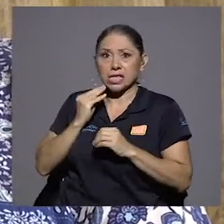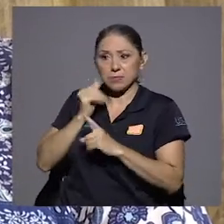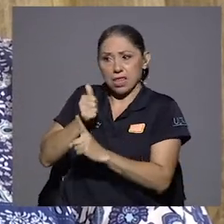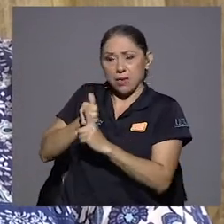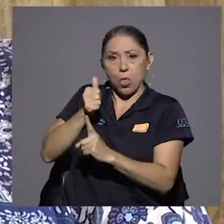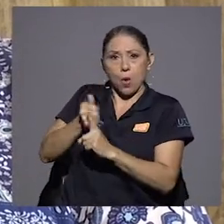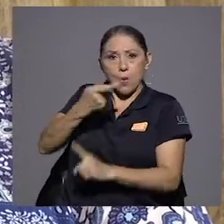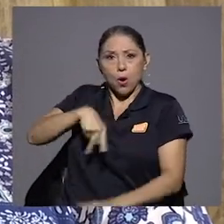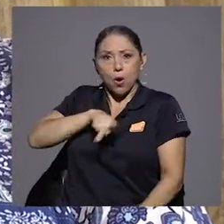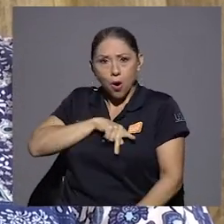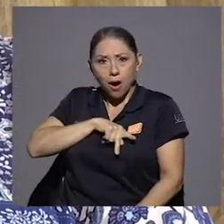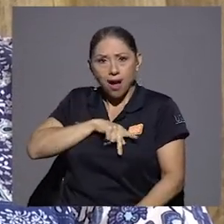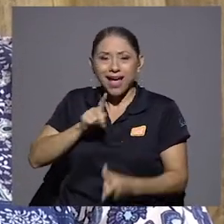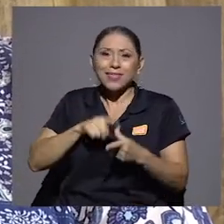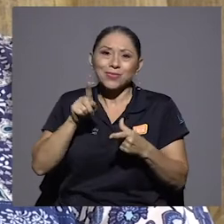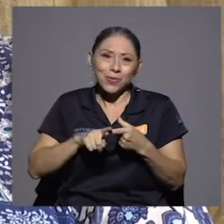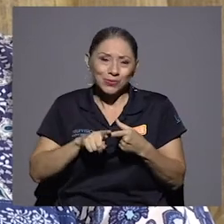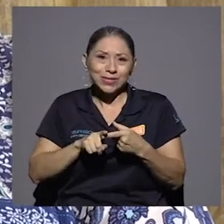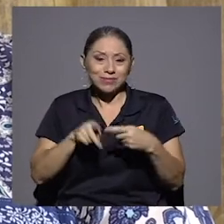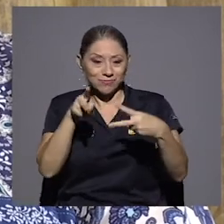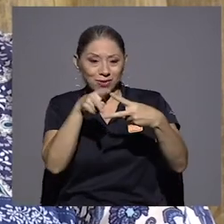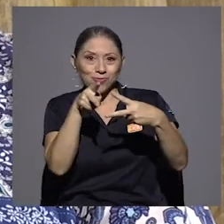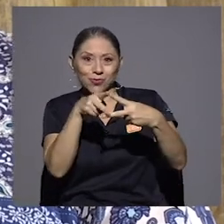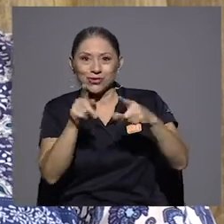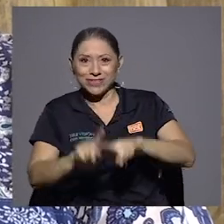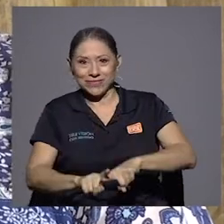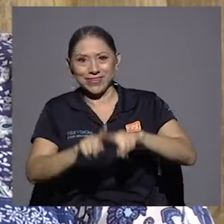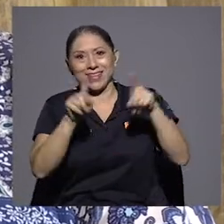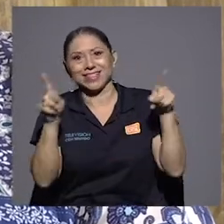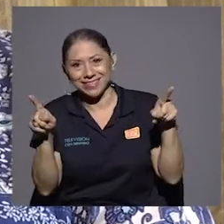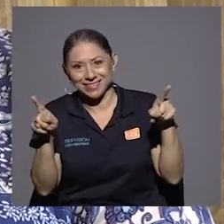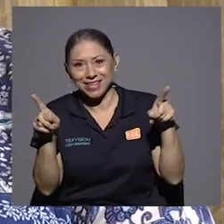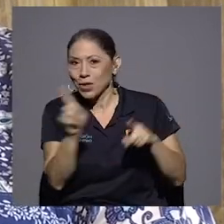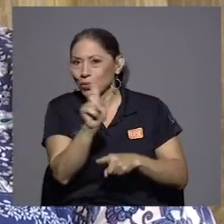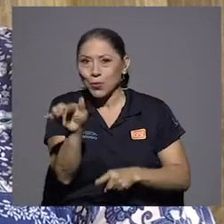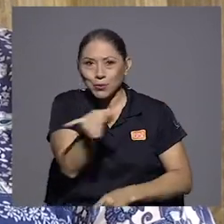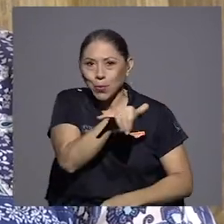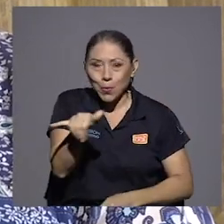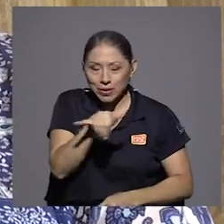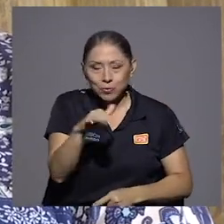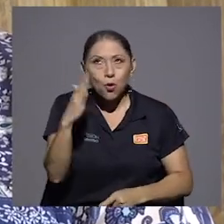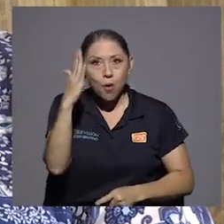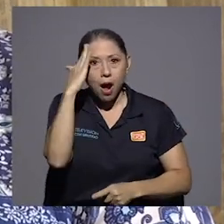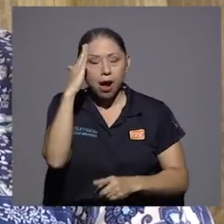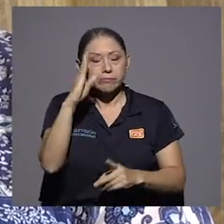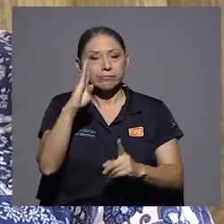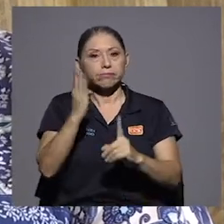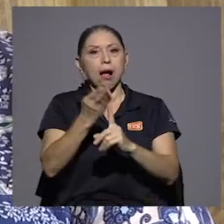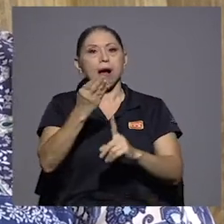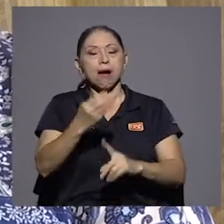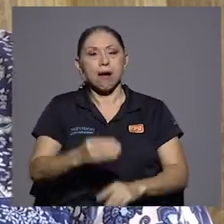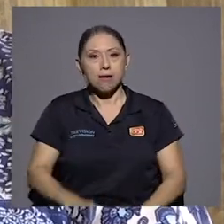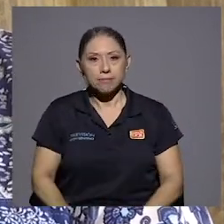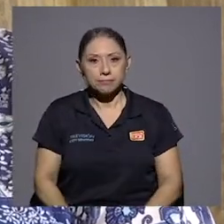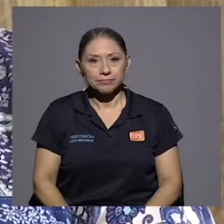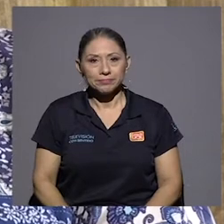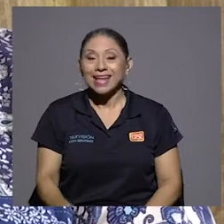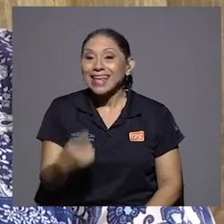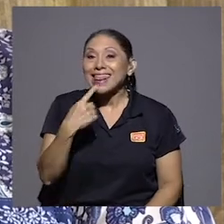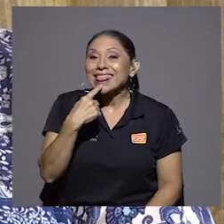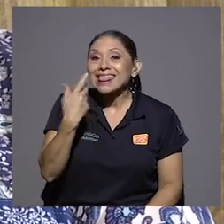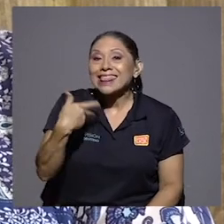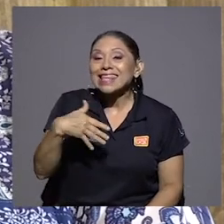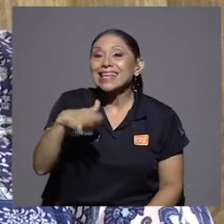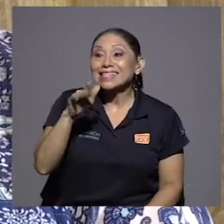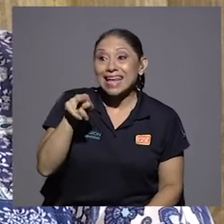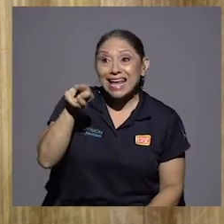Y no es la misma, no es el mismo convencimiento, diría yo, la misma fuerza. Dicen que él siempre,